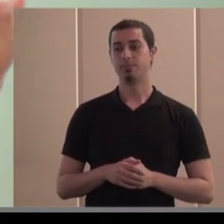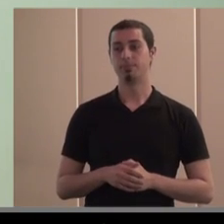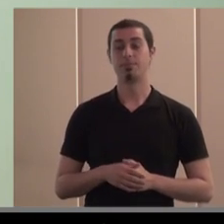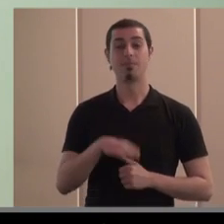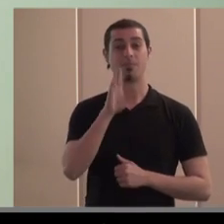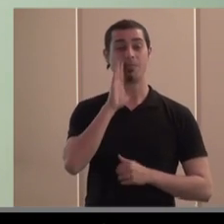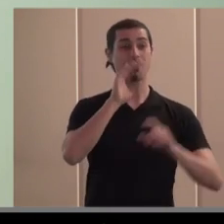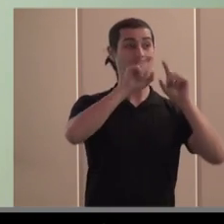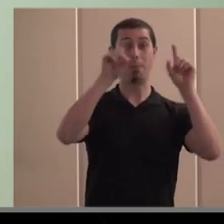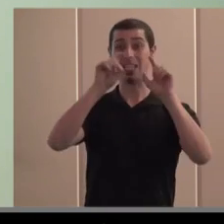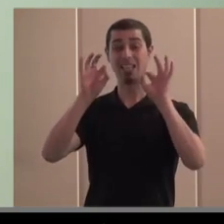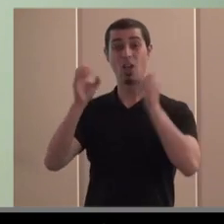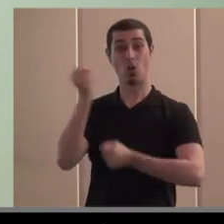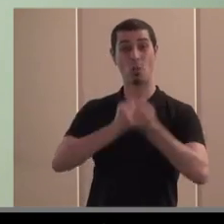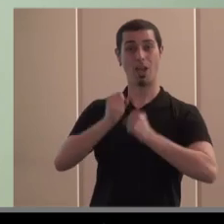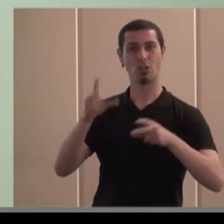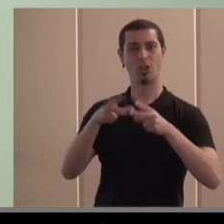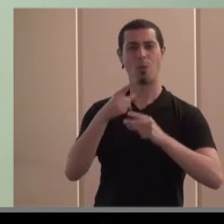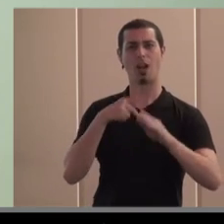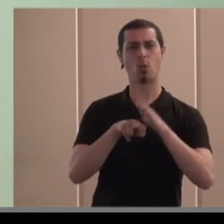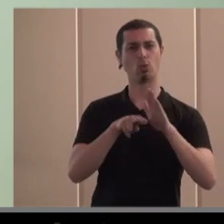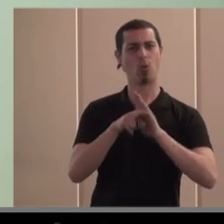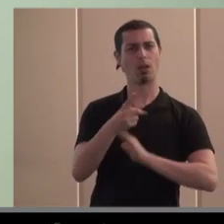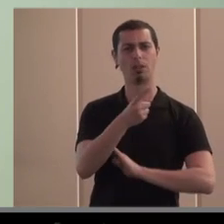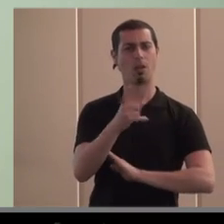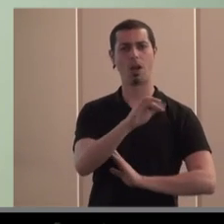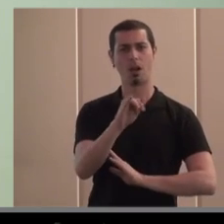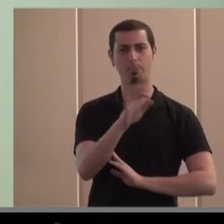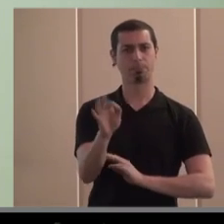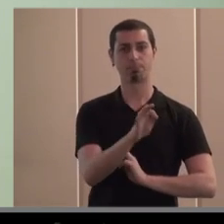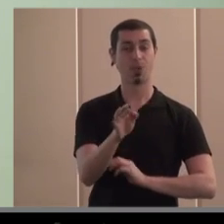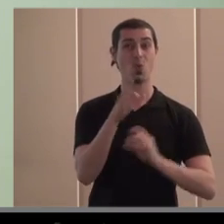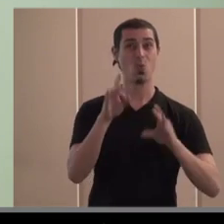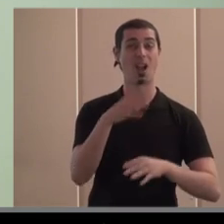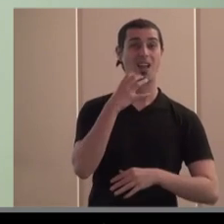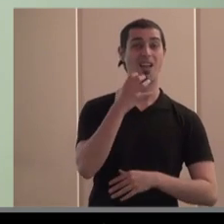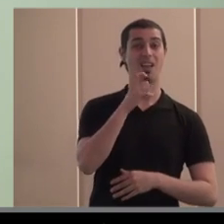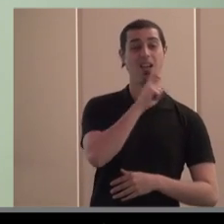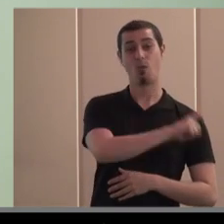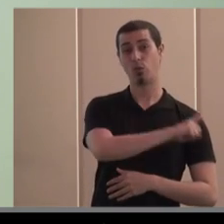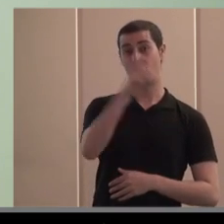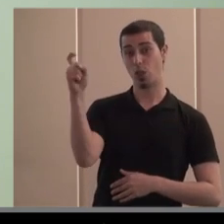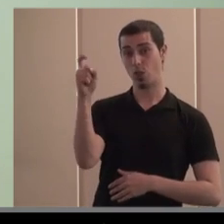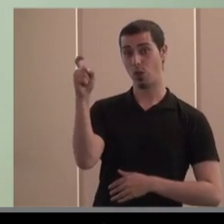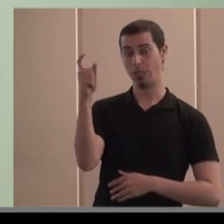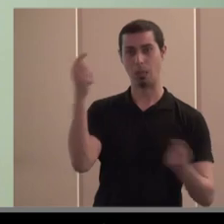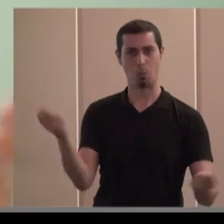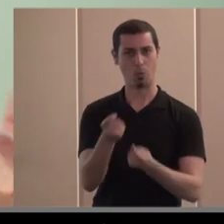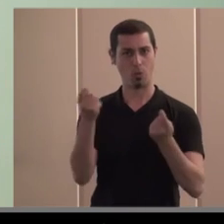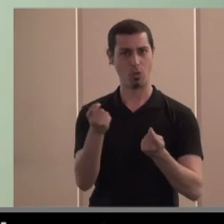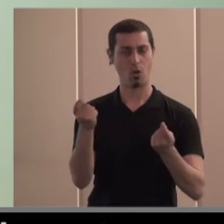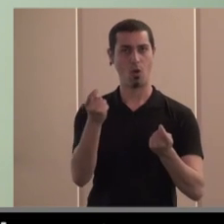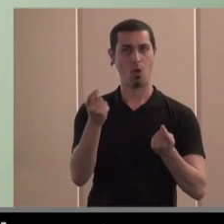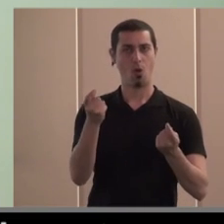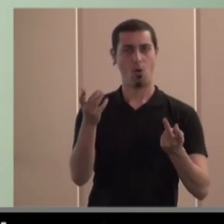aquellas empresas de economía social que dispongan de los recursos necesarios como es el caso de determinadas fundaciones de promoción o de